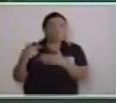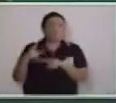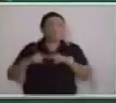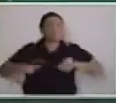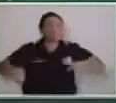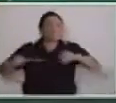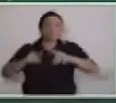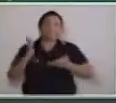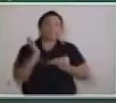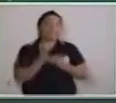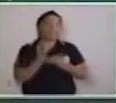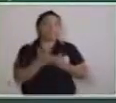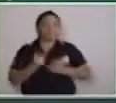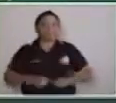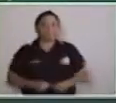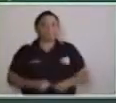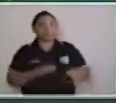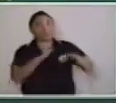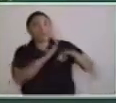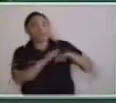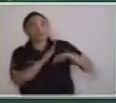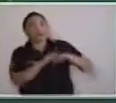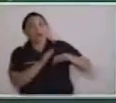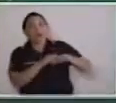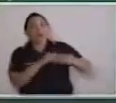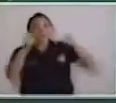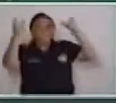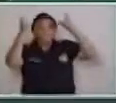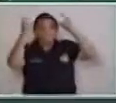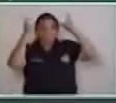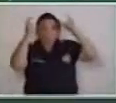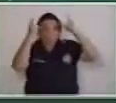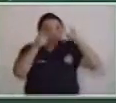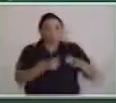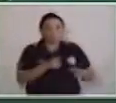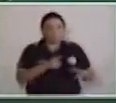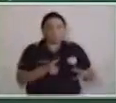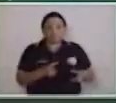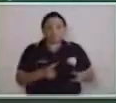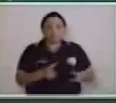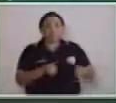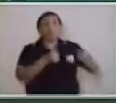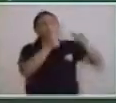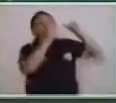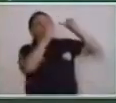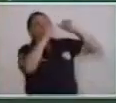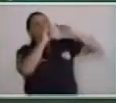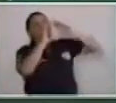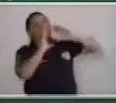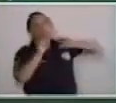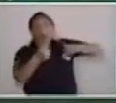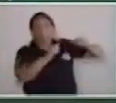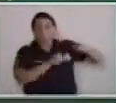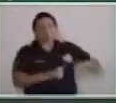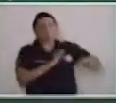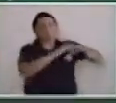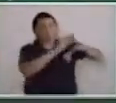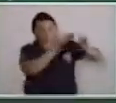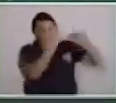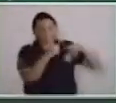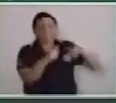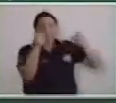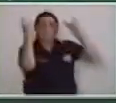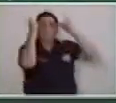¡Sal de ahí de ese lugar! Vamos a llamar a la vaca para que se tome el agua Vamos